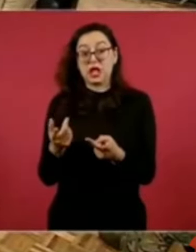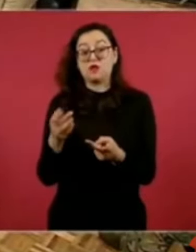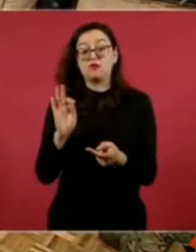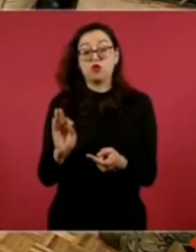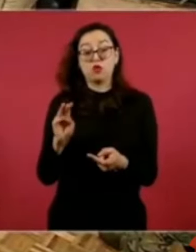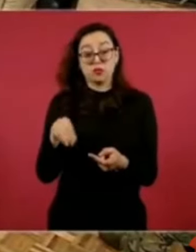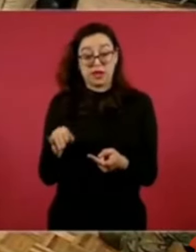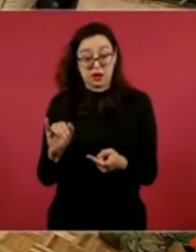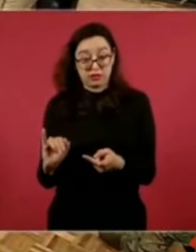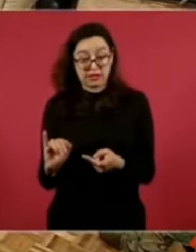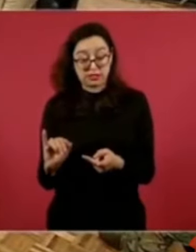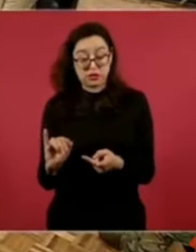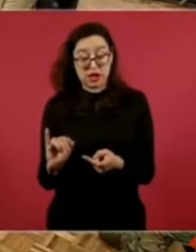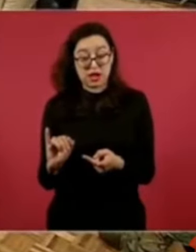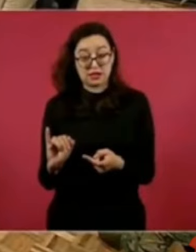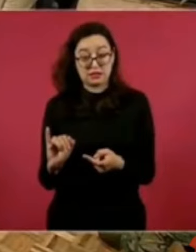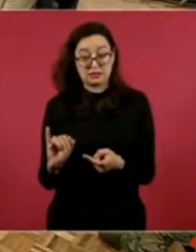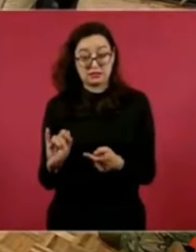Internacional.